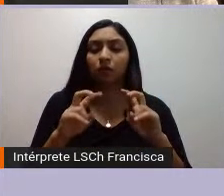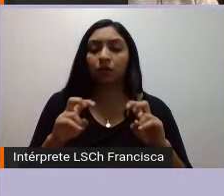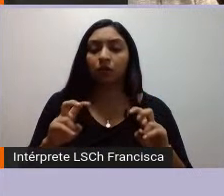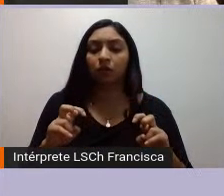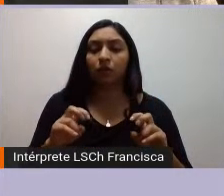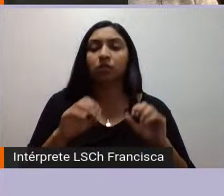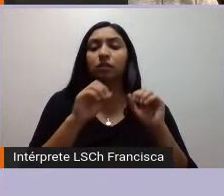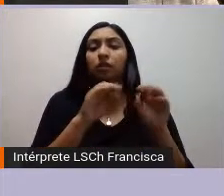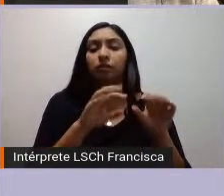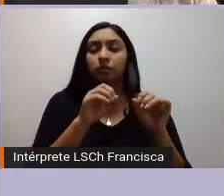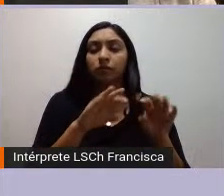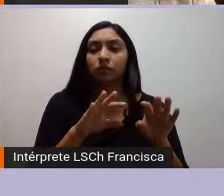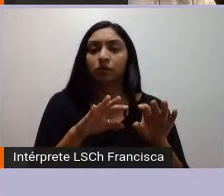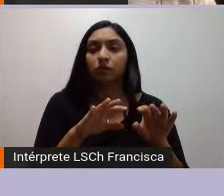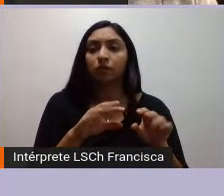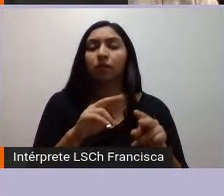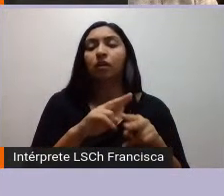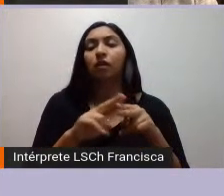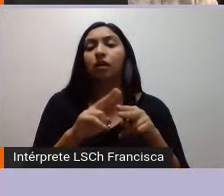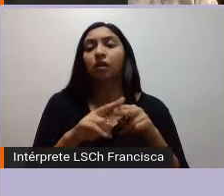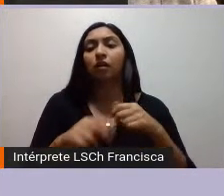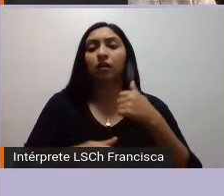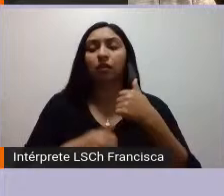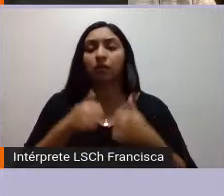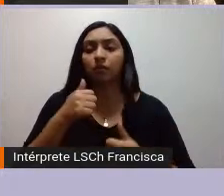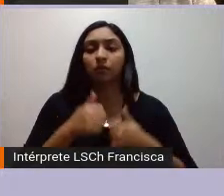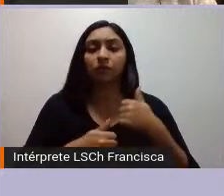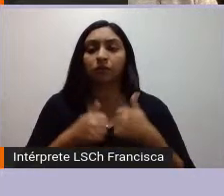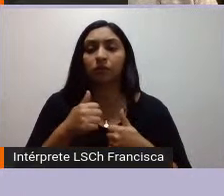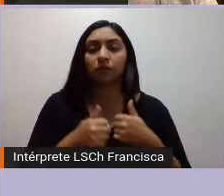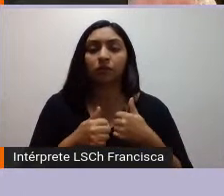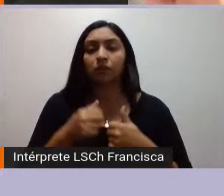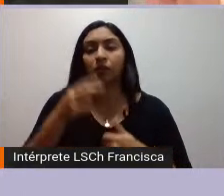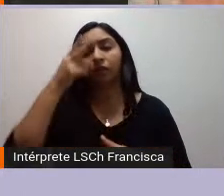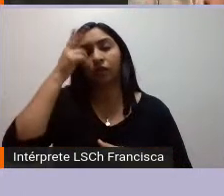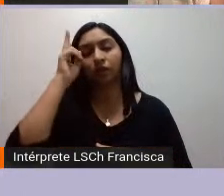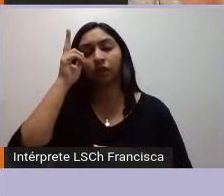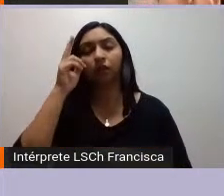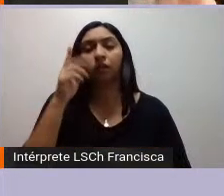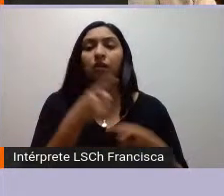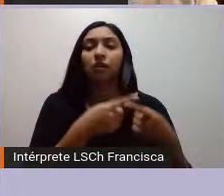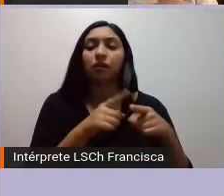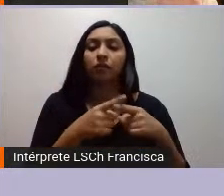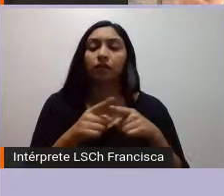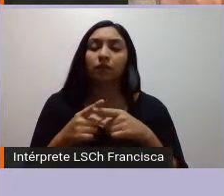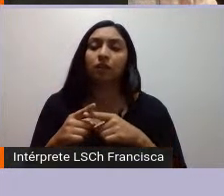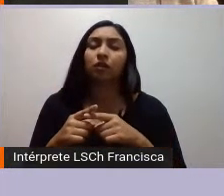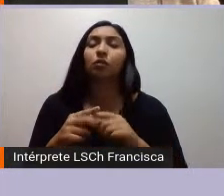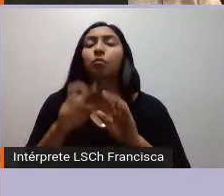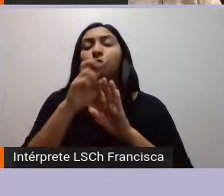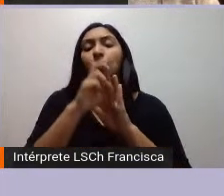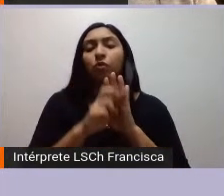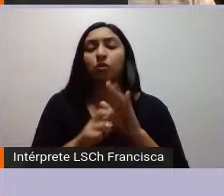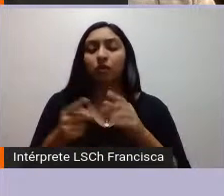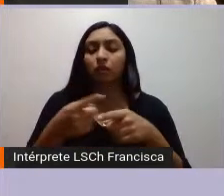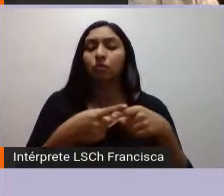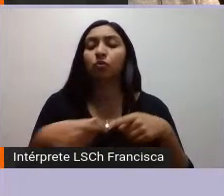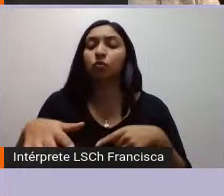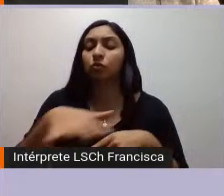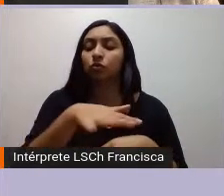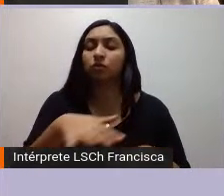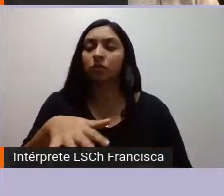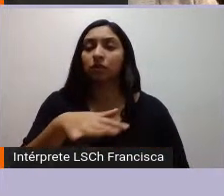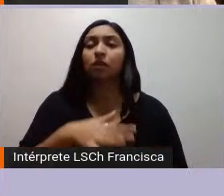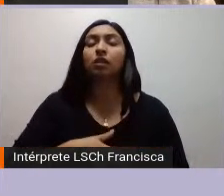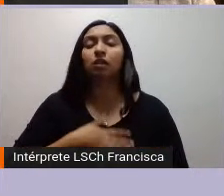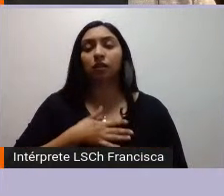de la formación y gestación de profesionales indígenas en diversas materias que permitan crear un proyecto de sociedad deseado y en